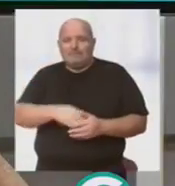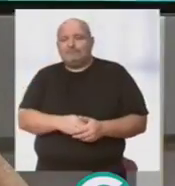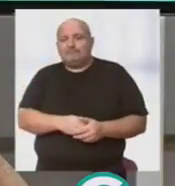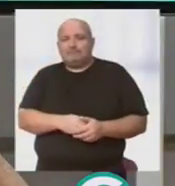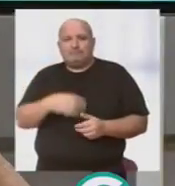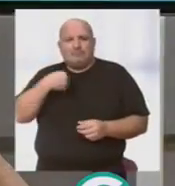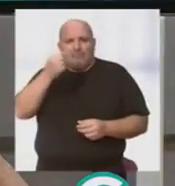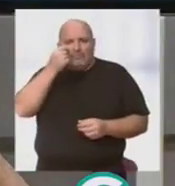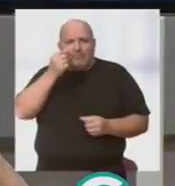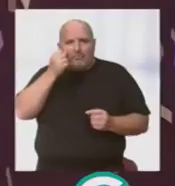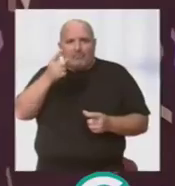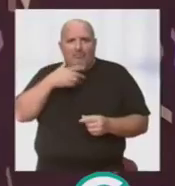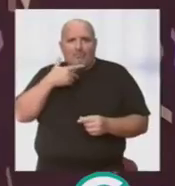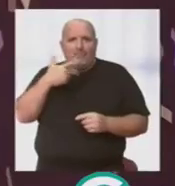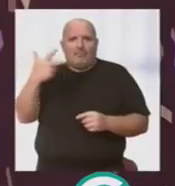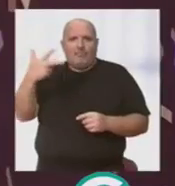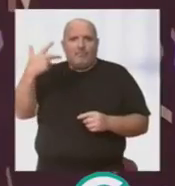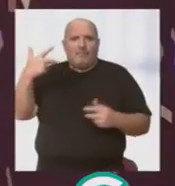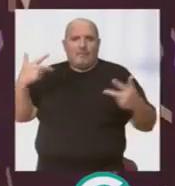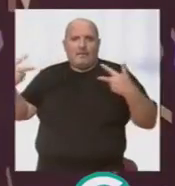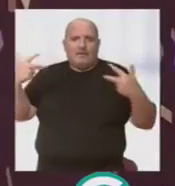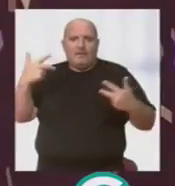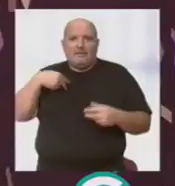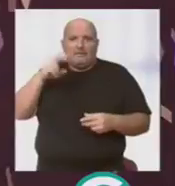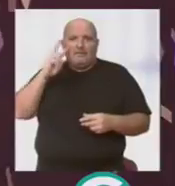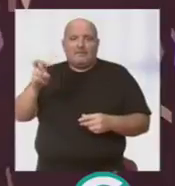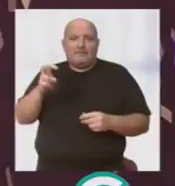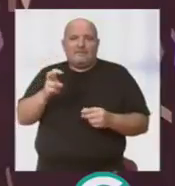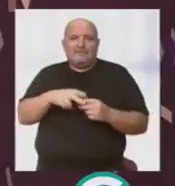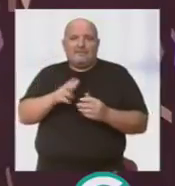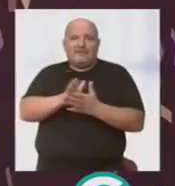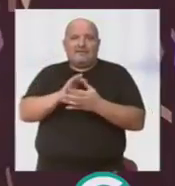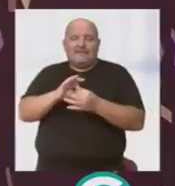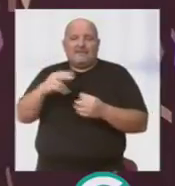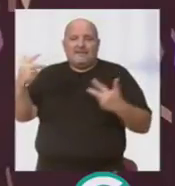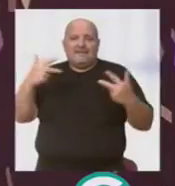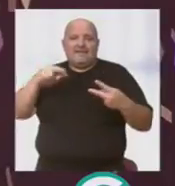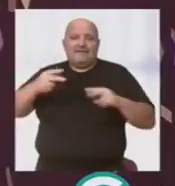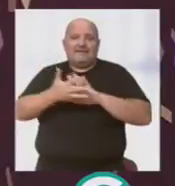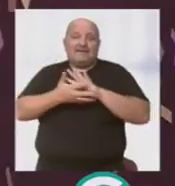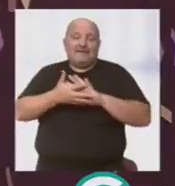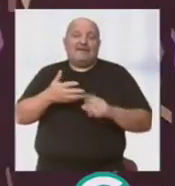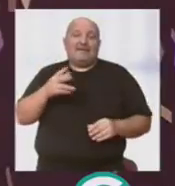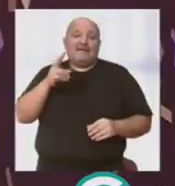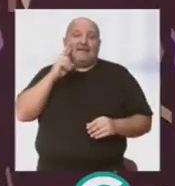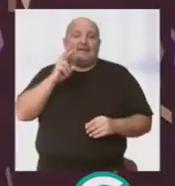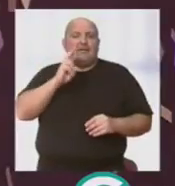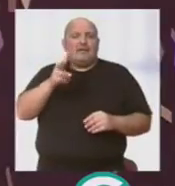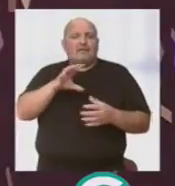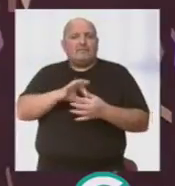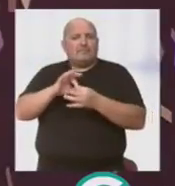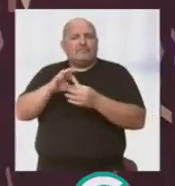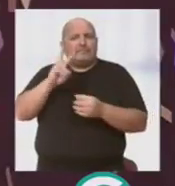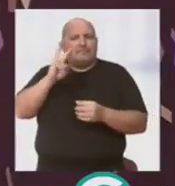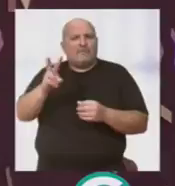Ya me acabo de dar cuenta que mi cámara es esa, que me enganchan el otro con el compañero de la traducción de signo. Te iba a decir, bueno,